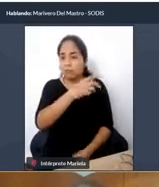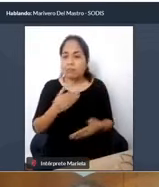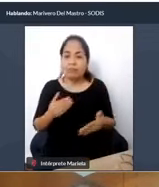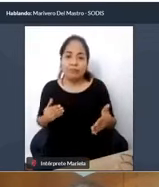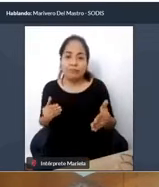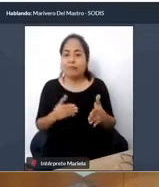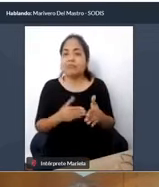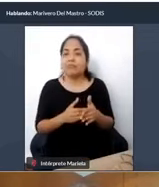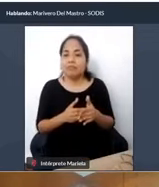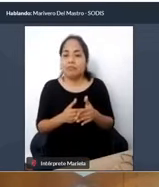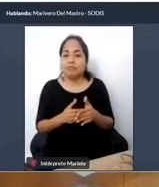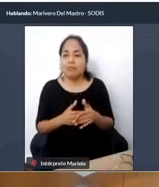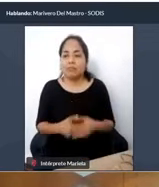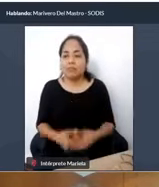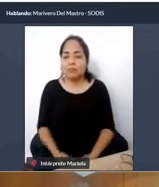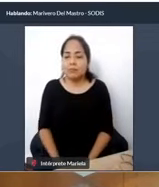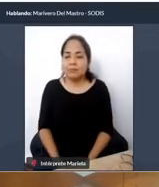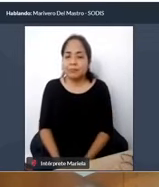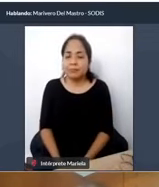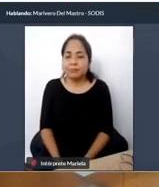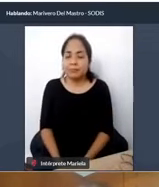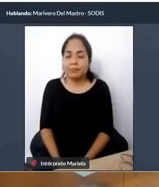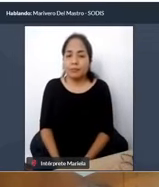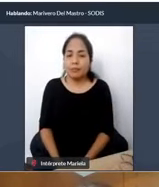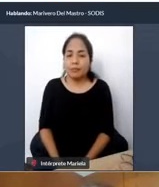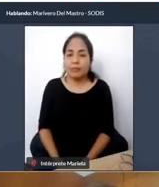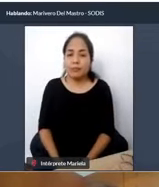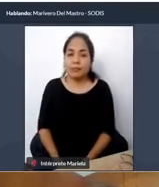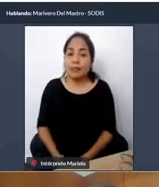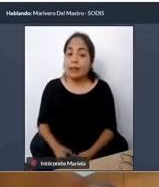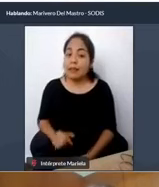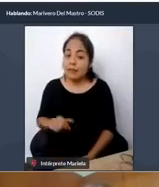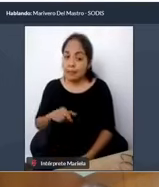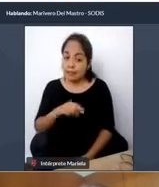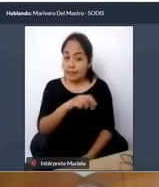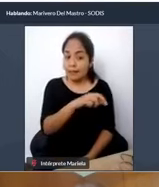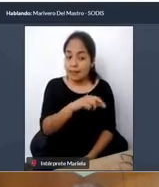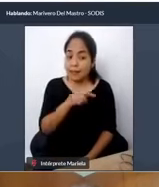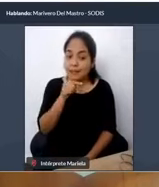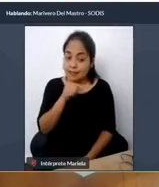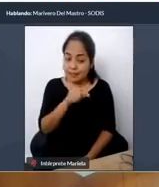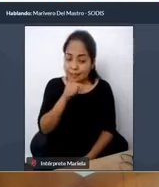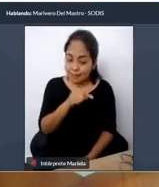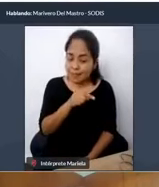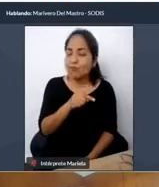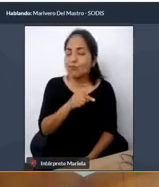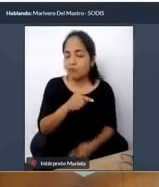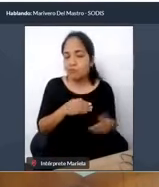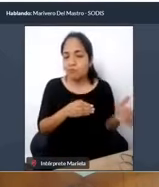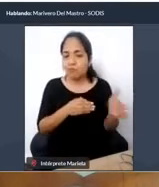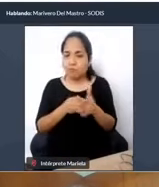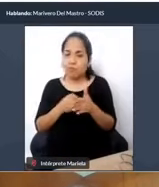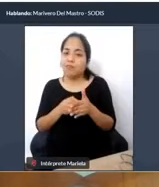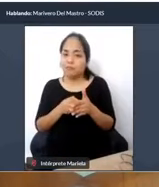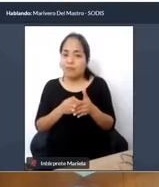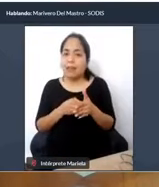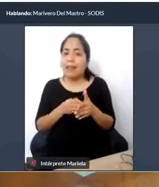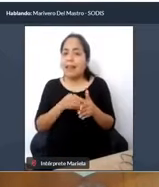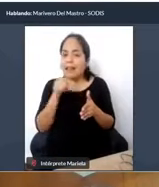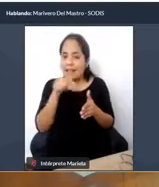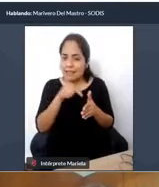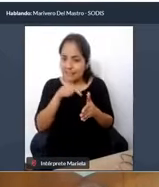edificio. Entonces, son las escaleras las que están generando realmente la discapacidad y no la condición de la persona, ¿no?